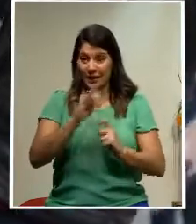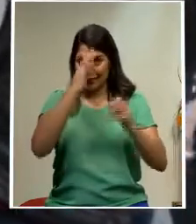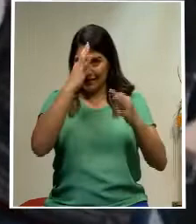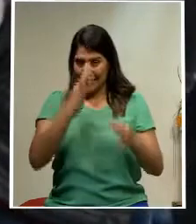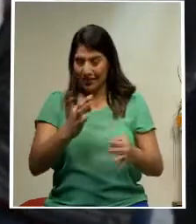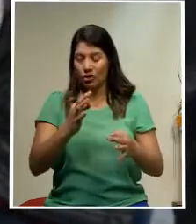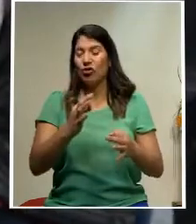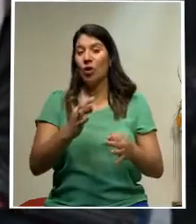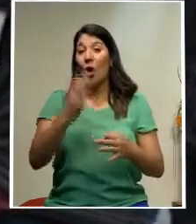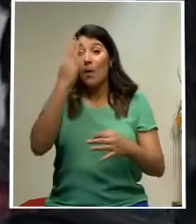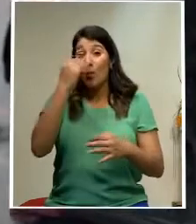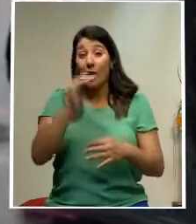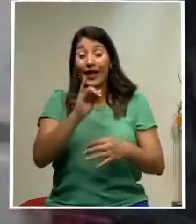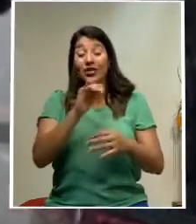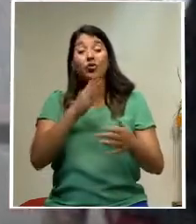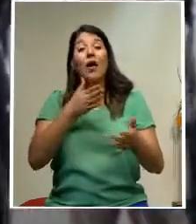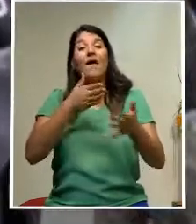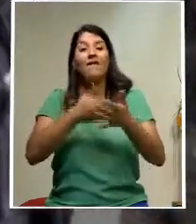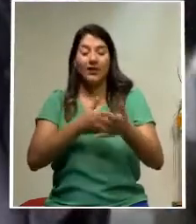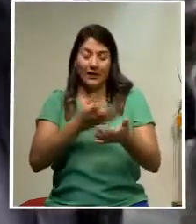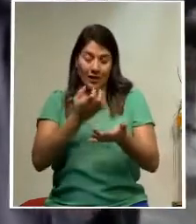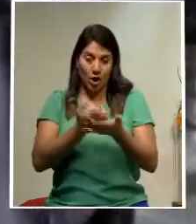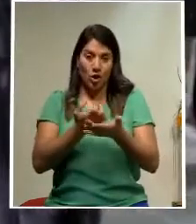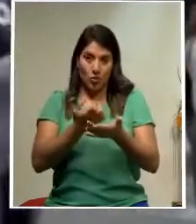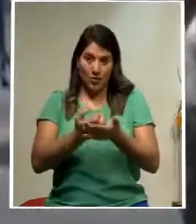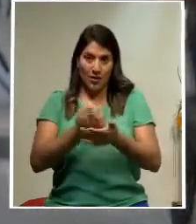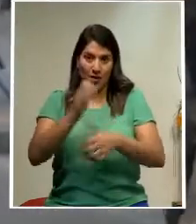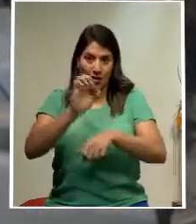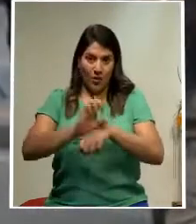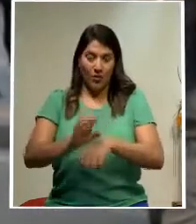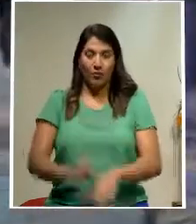estimando que eso le causaría un grave daño a la economía del país.